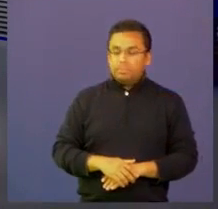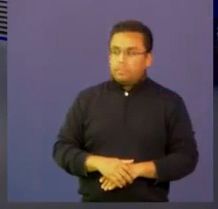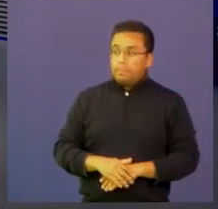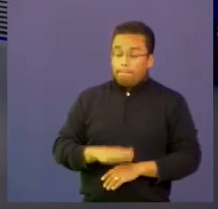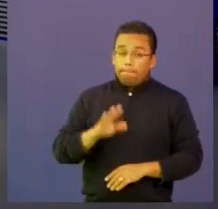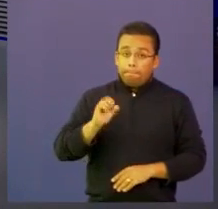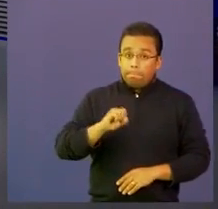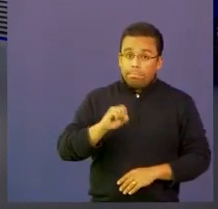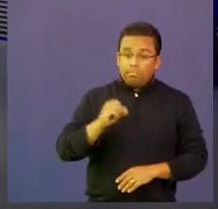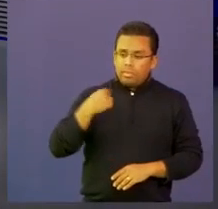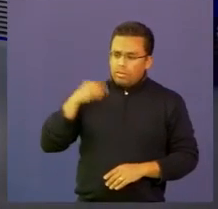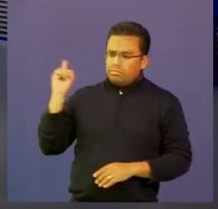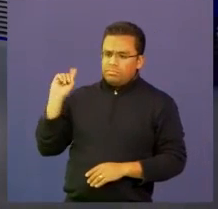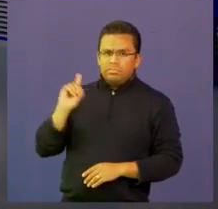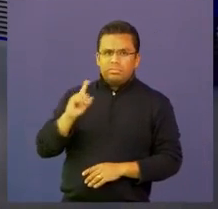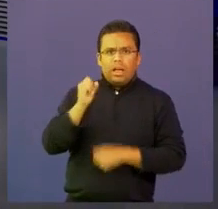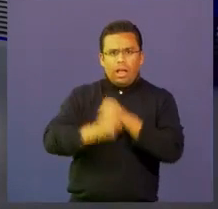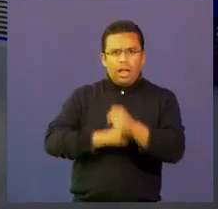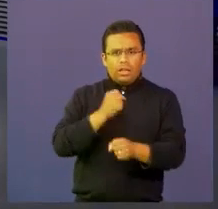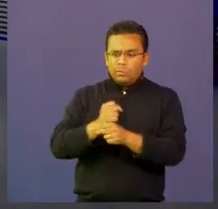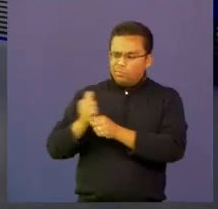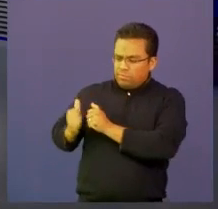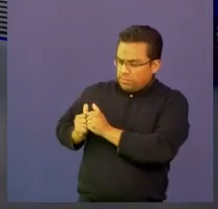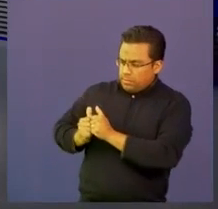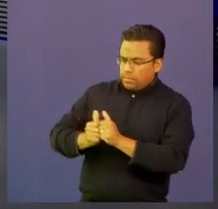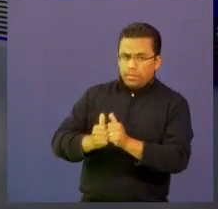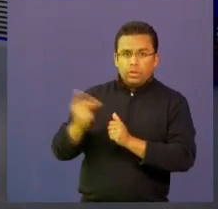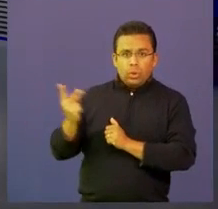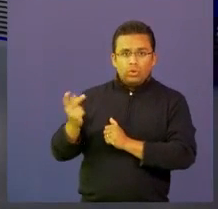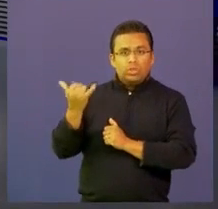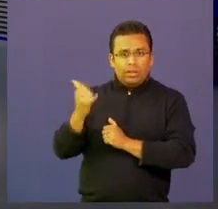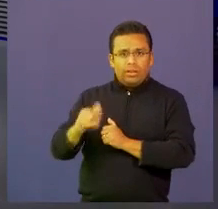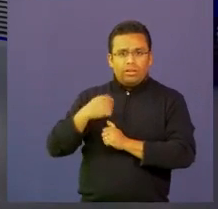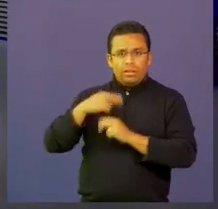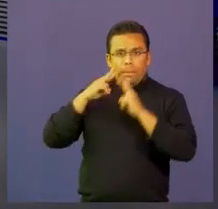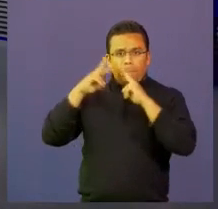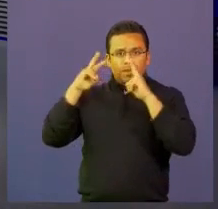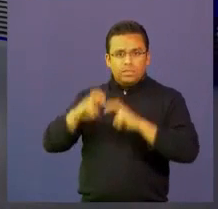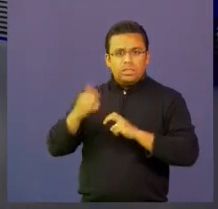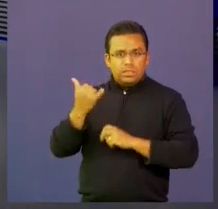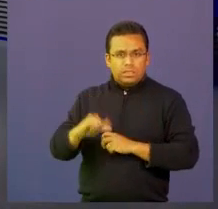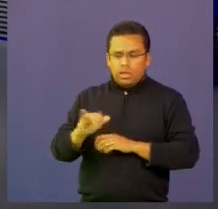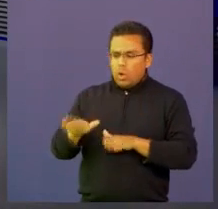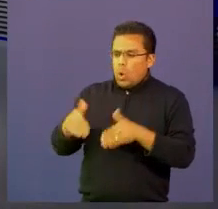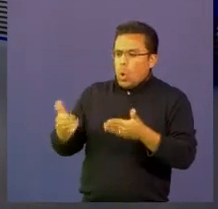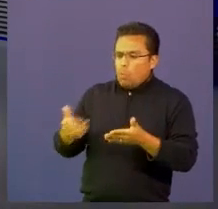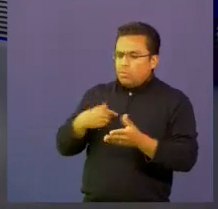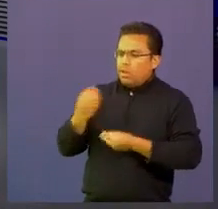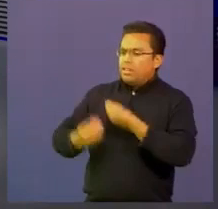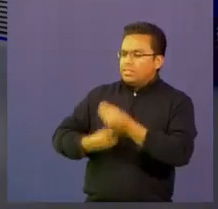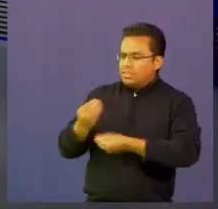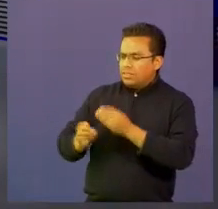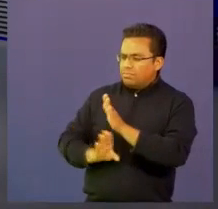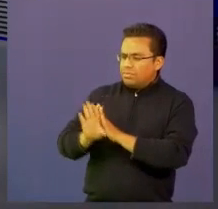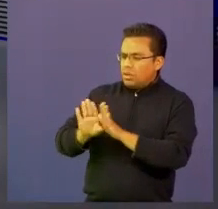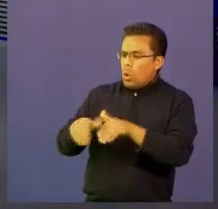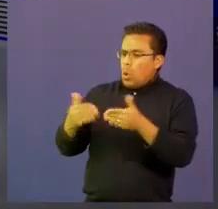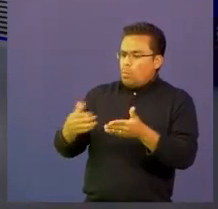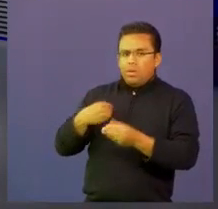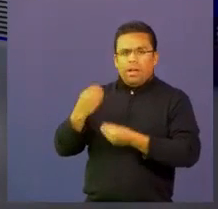hace muchos años trabajando juntas. ¿Cómo es esto de la investigación y la tecnología? ¿Cómo haces tú esta